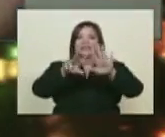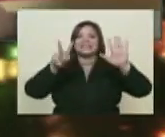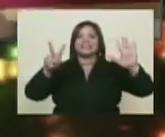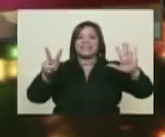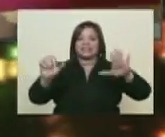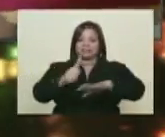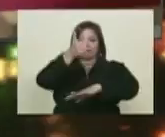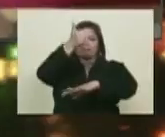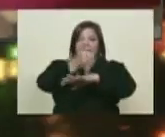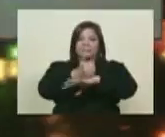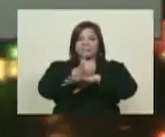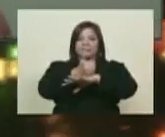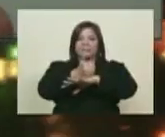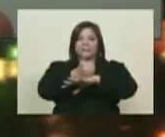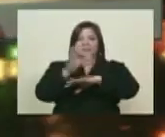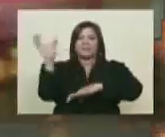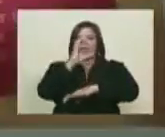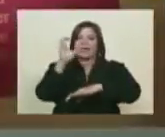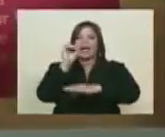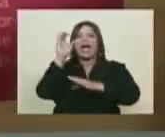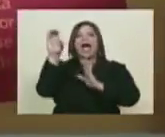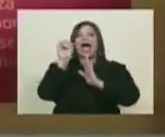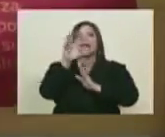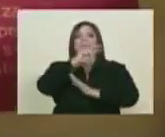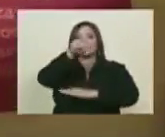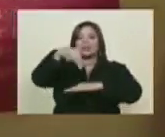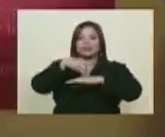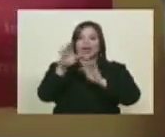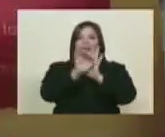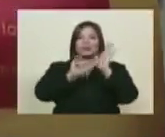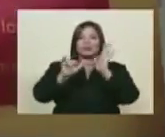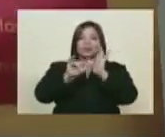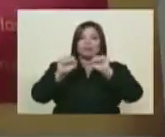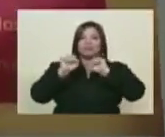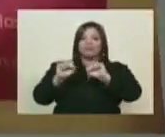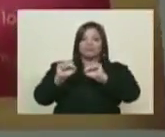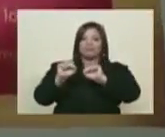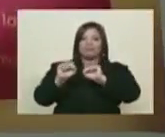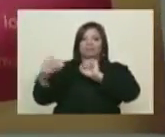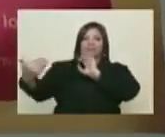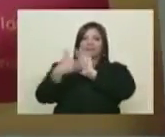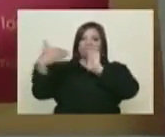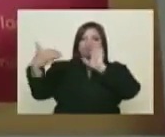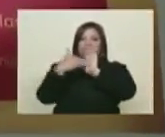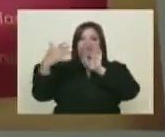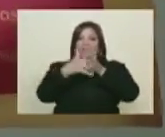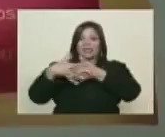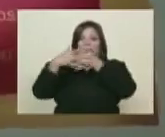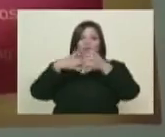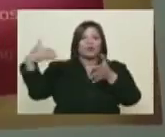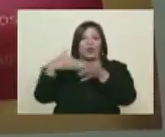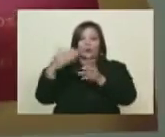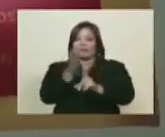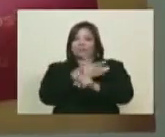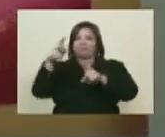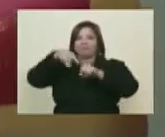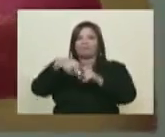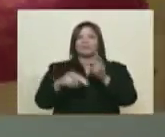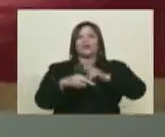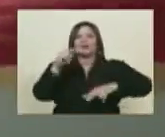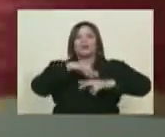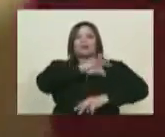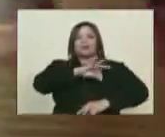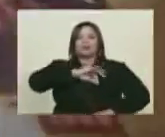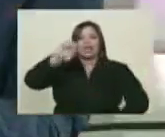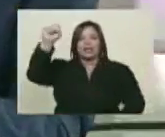con la instalación en Caracas de la Asamblea Nacional Constituyente, se neutraliza la sublevación fascista impulsada por Estados Unidos y se garantiza la construcción del socialismo